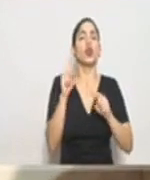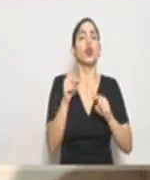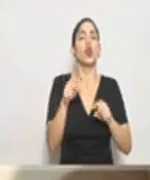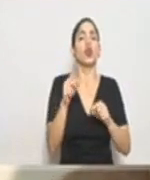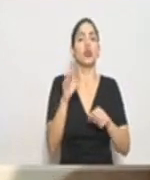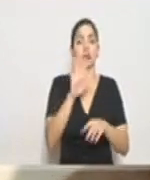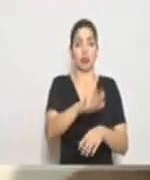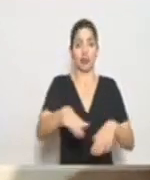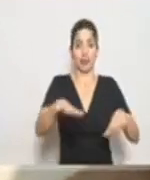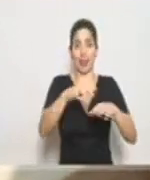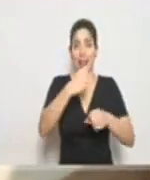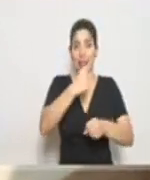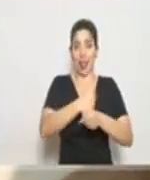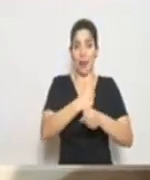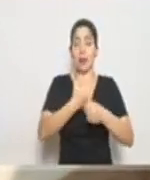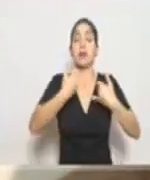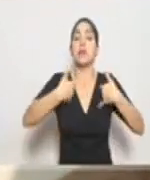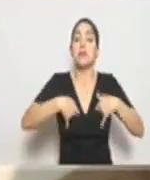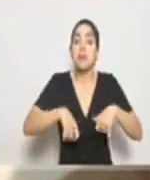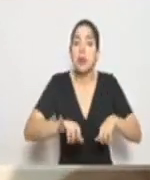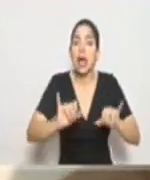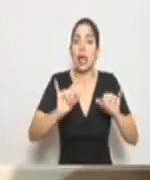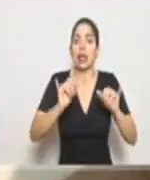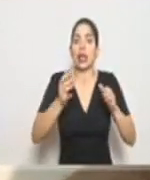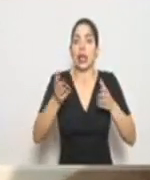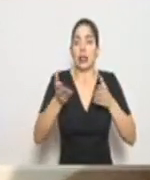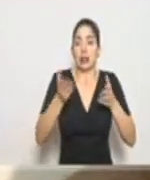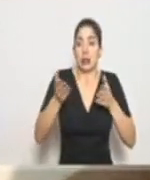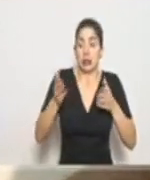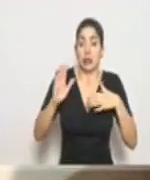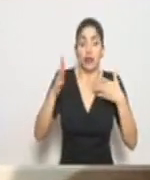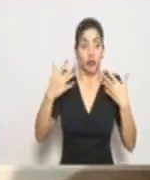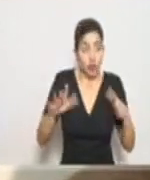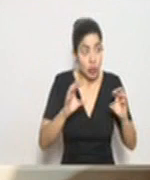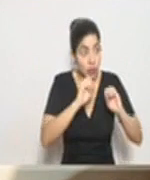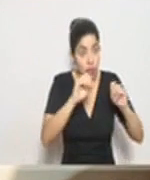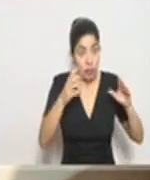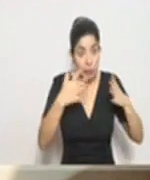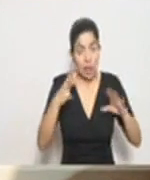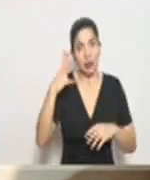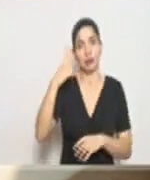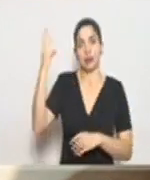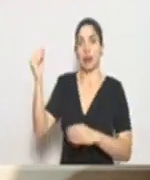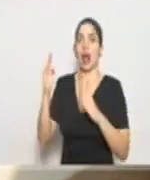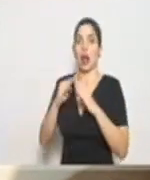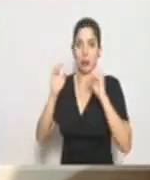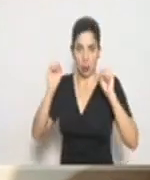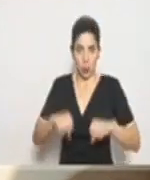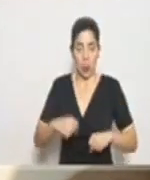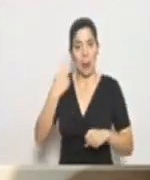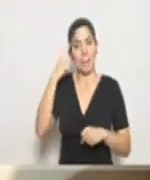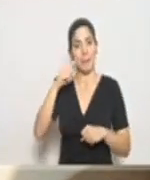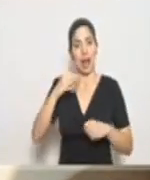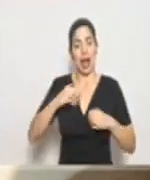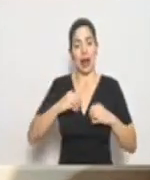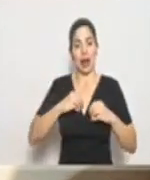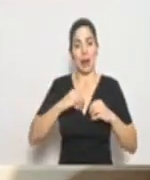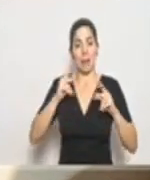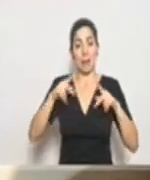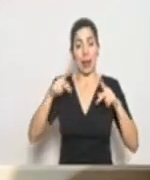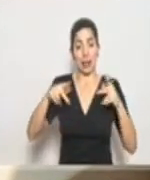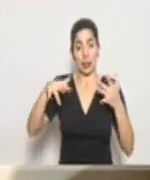su lugar de trabajo mientras se brinde el servicio y después poder retirarse sus casas para disminuir lo más posible el flujo de